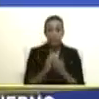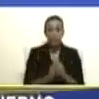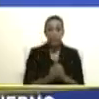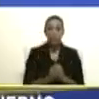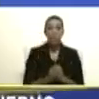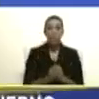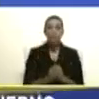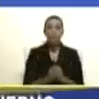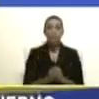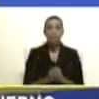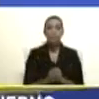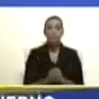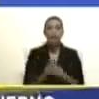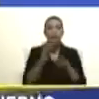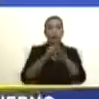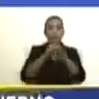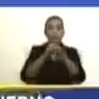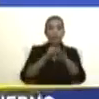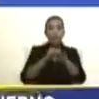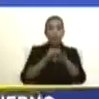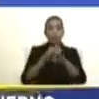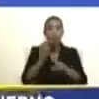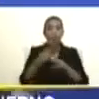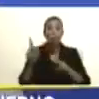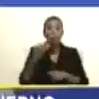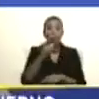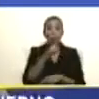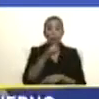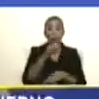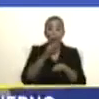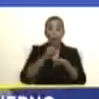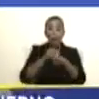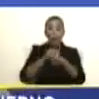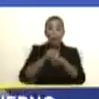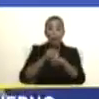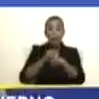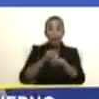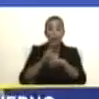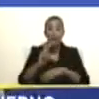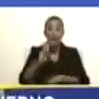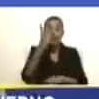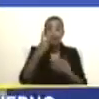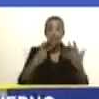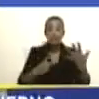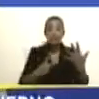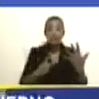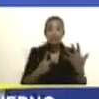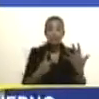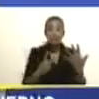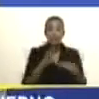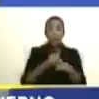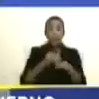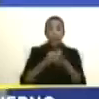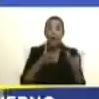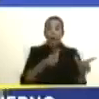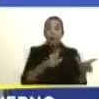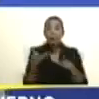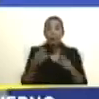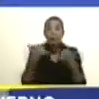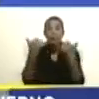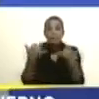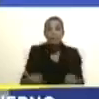Igualmente, anuncio, en séptimo lugar, la activación